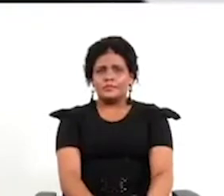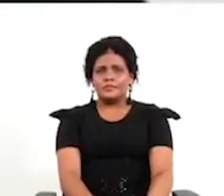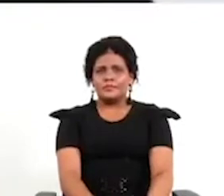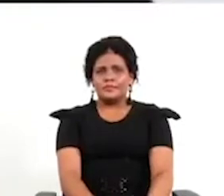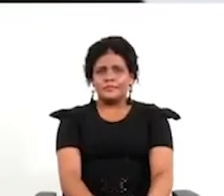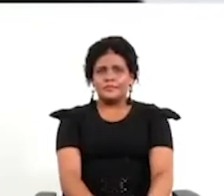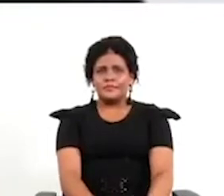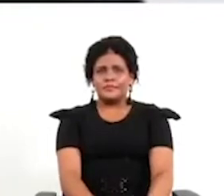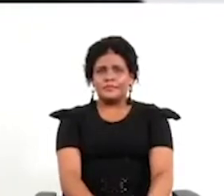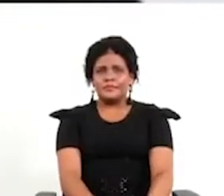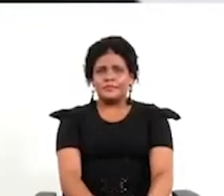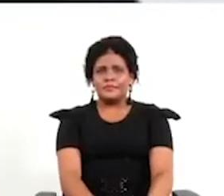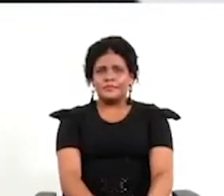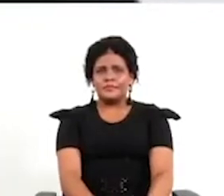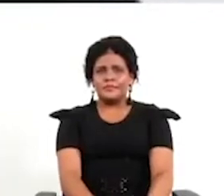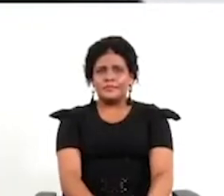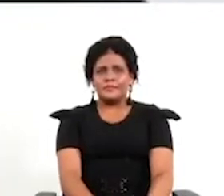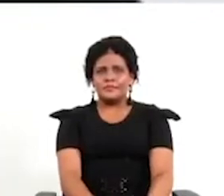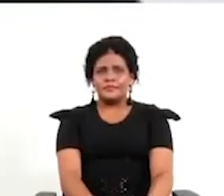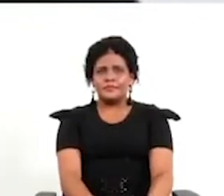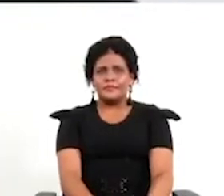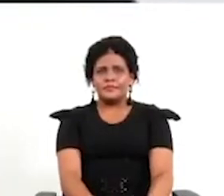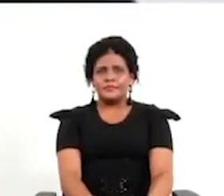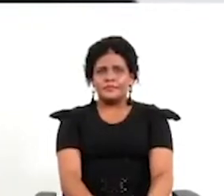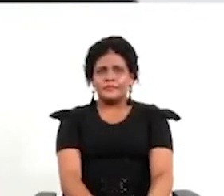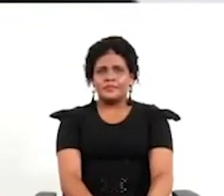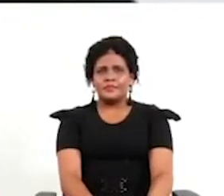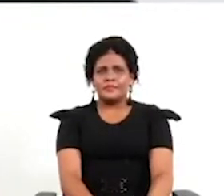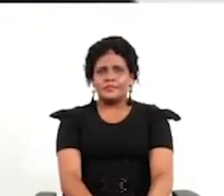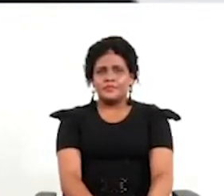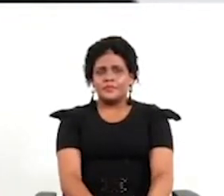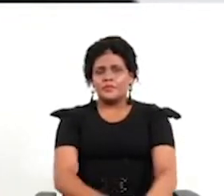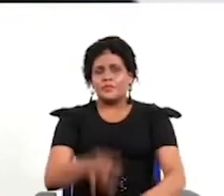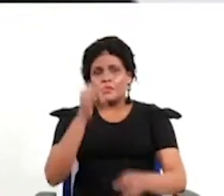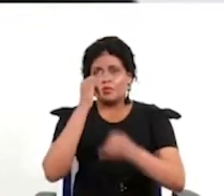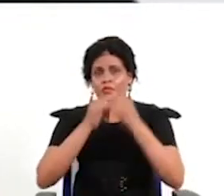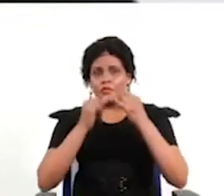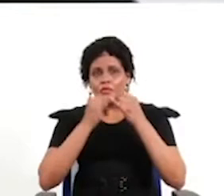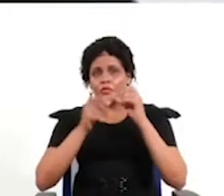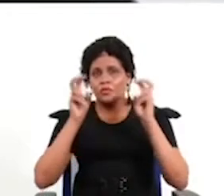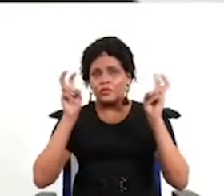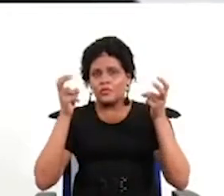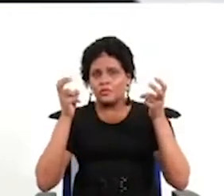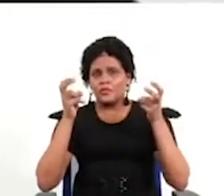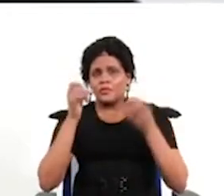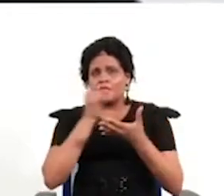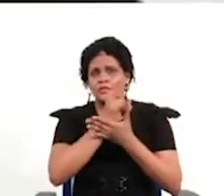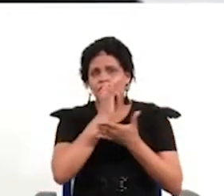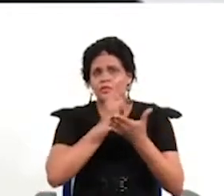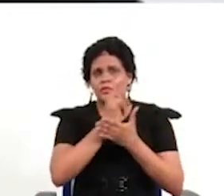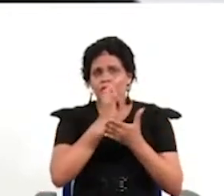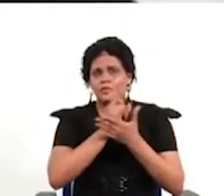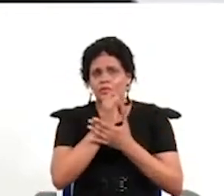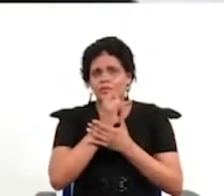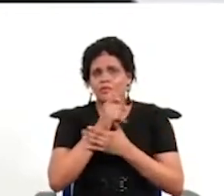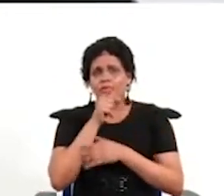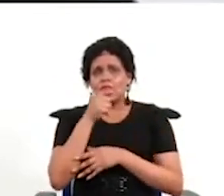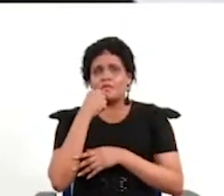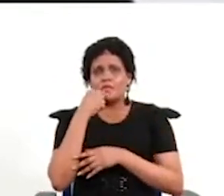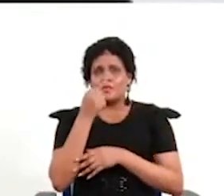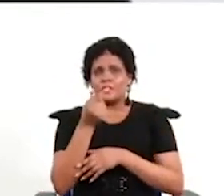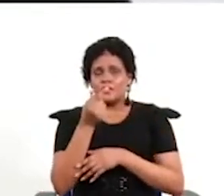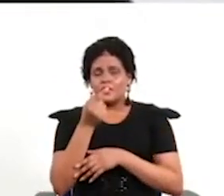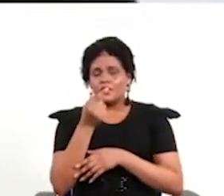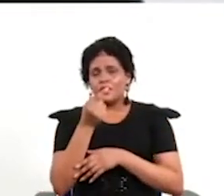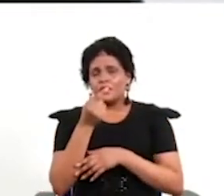Nora el tema de esta última investigación doctora pero evidentemente el tema de los referéndums